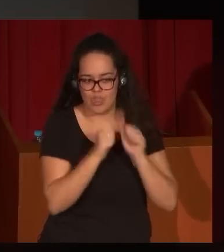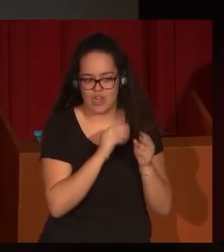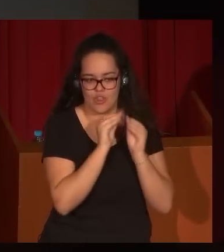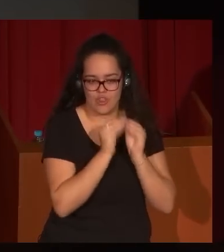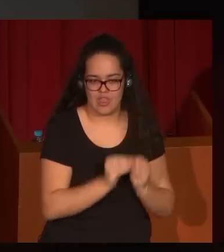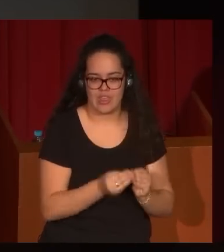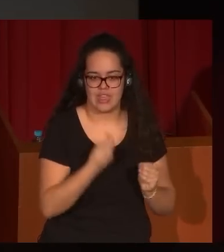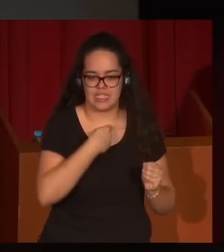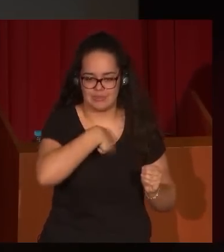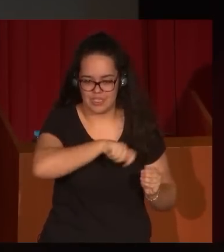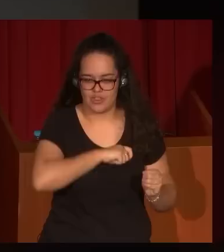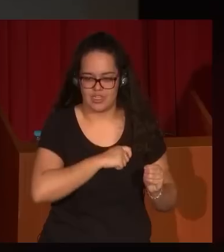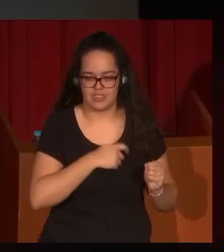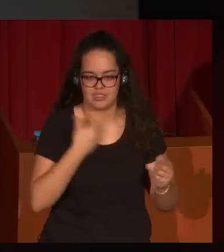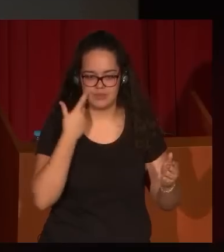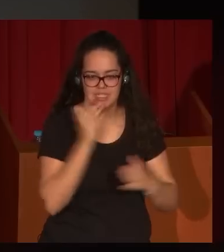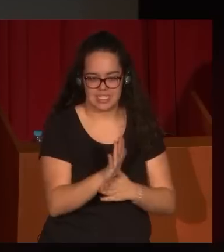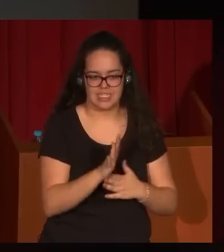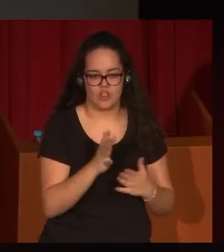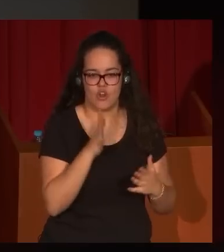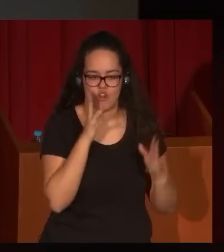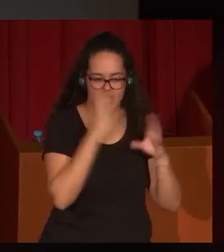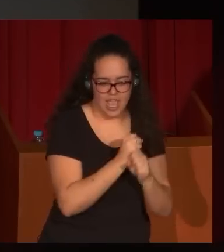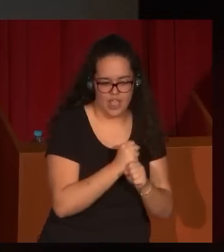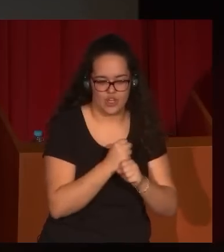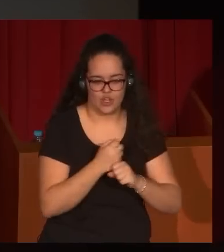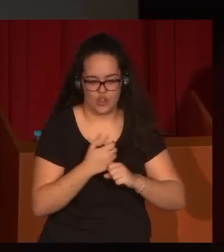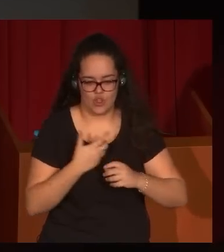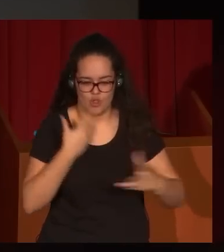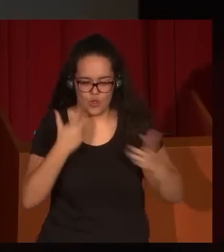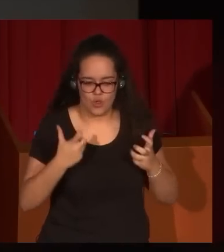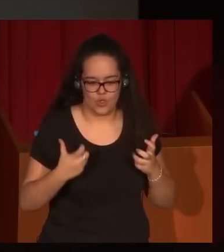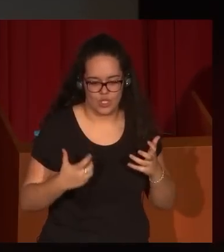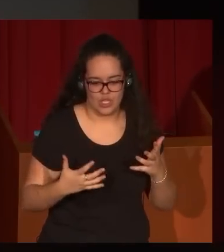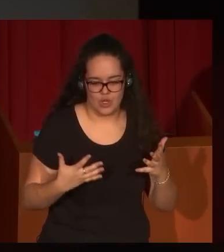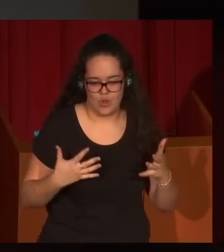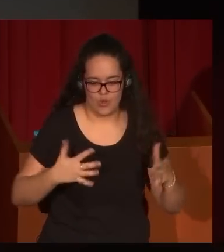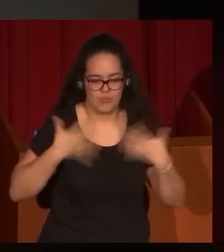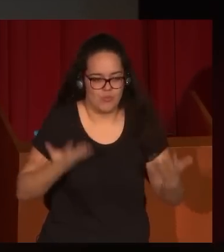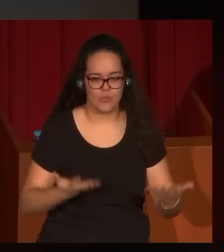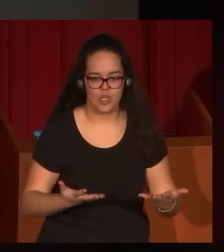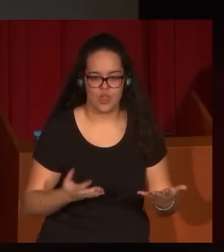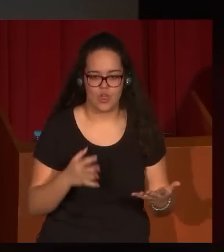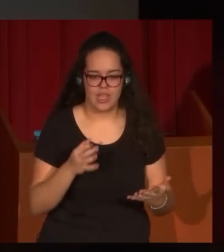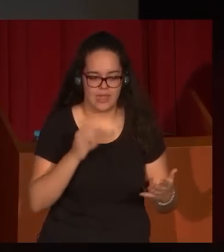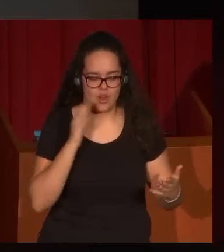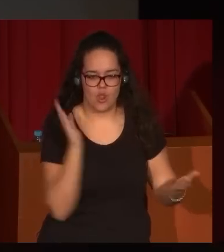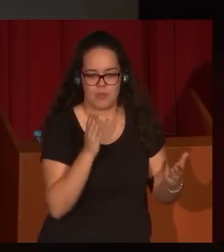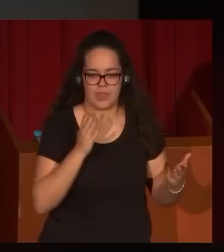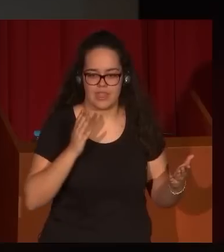representa el carácter español, lo negro, lo dramático, lo abocetado, lo improvisado, el golpe de efecto,